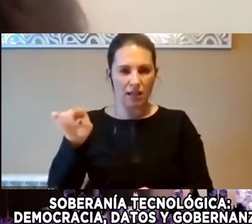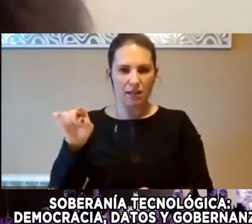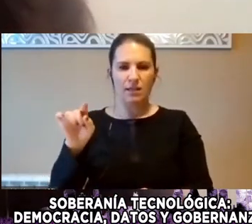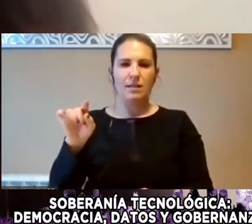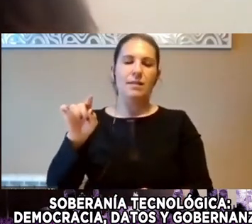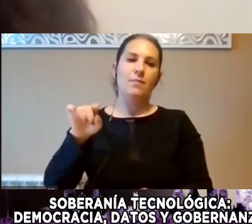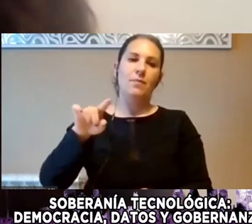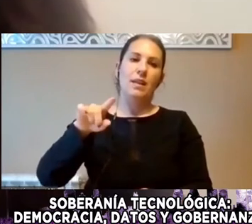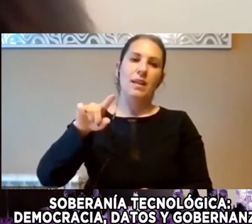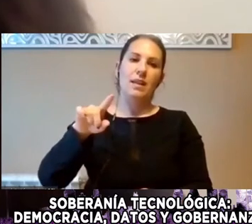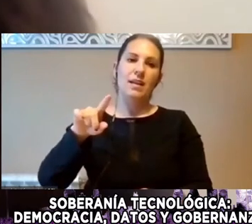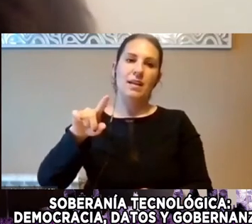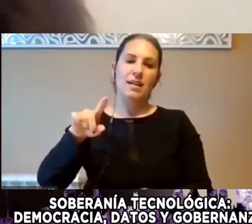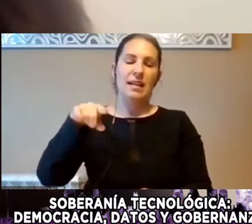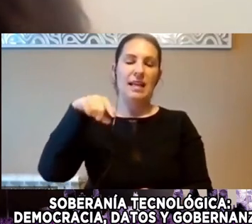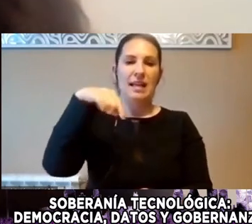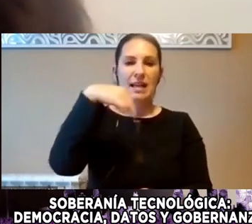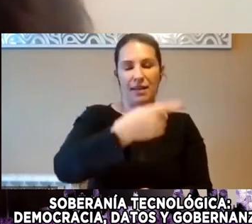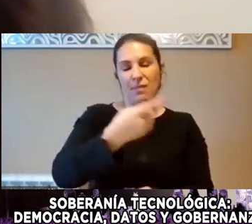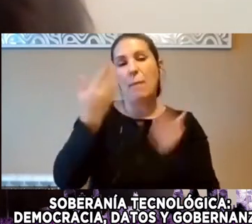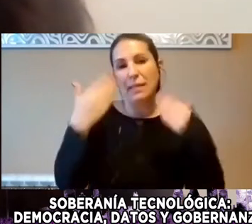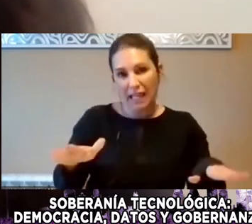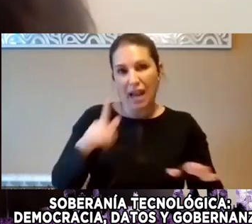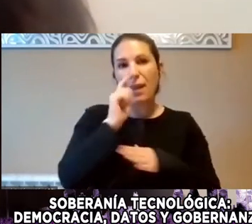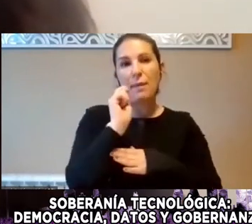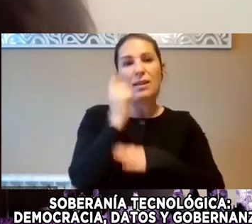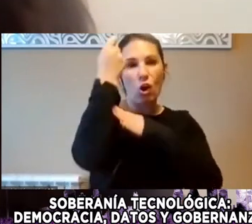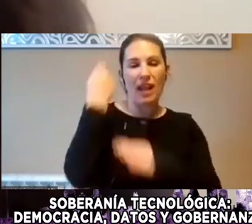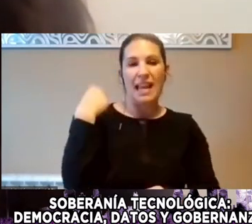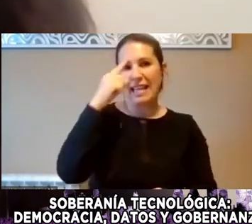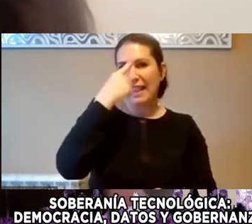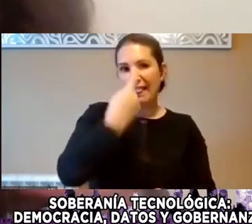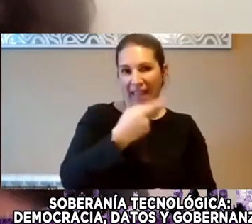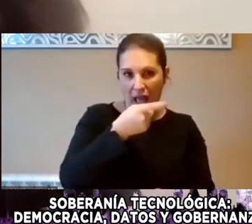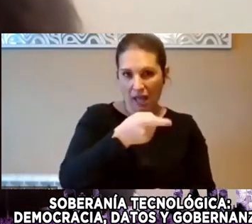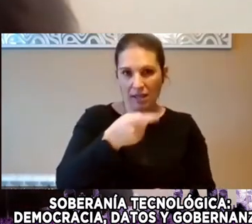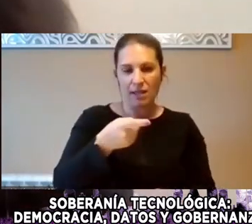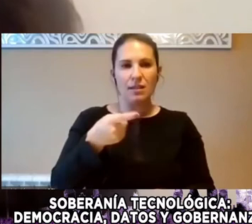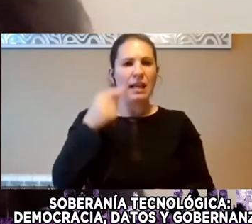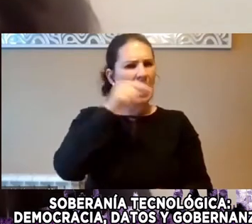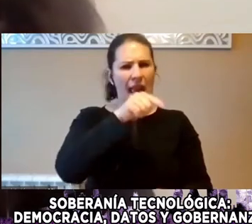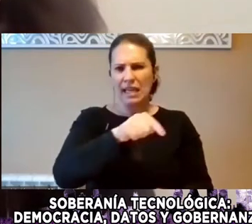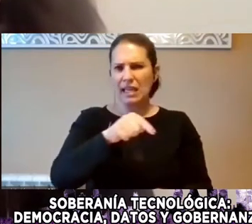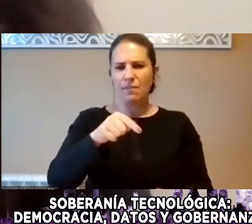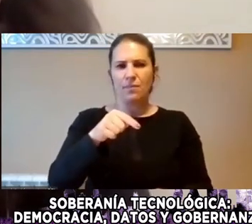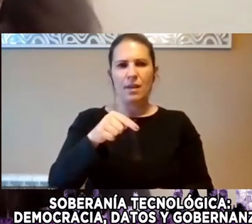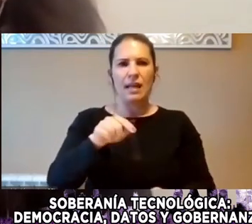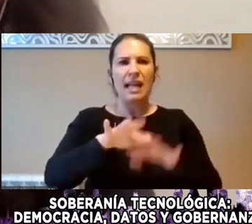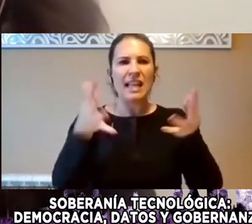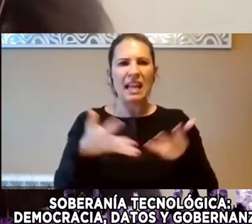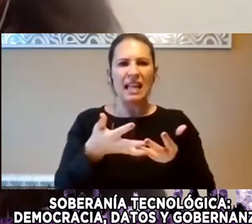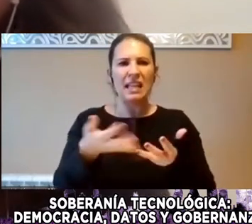Otra La Otra Excepción A la Regla A pesar De La Victoria En India Que En Donde Se Rechazó Completamente El Internet